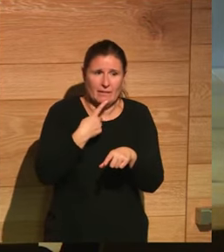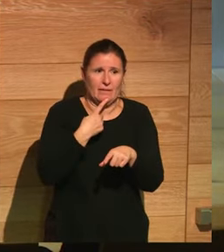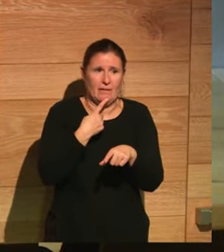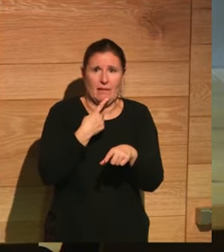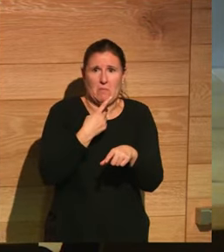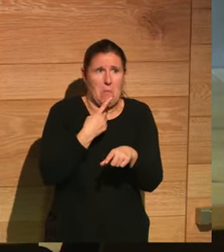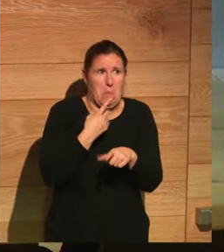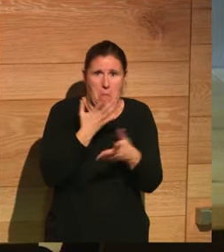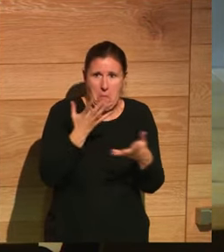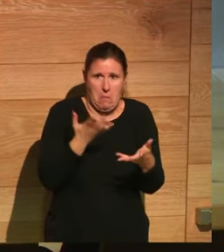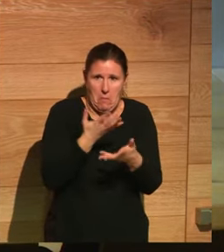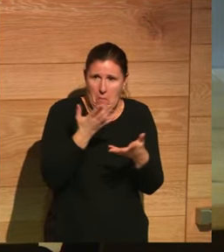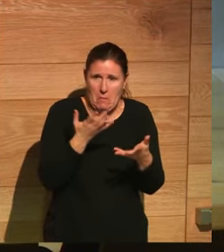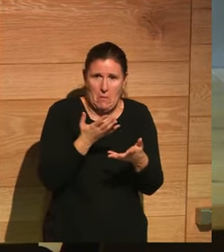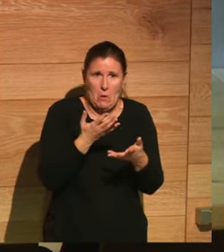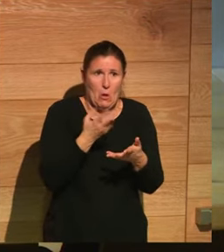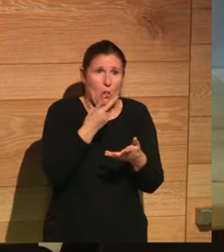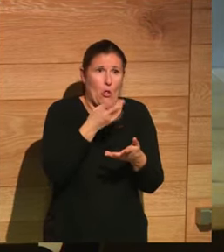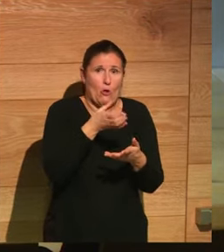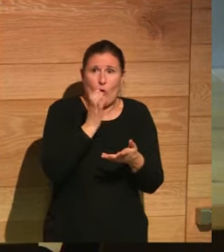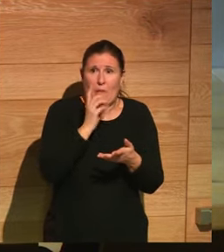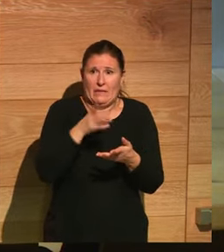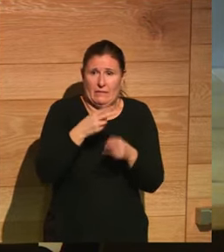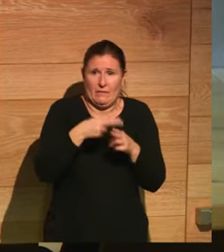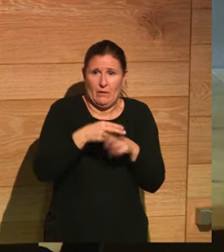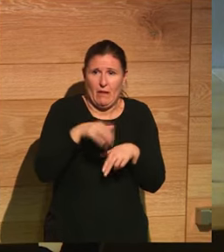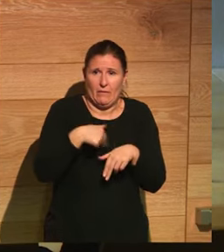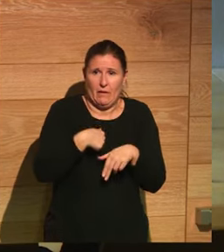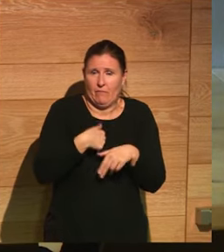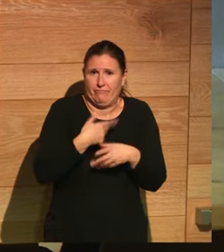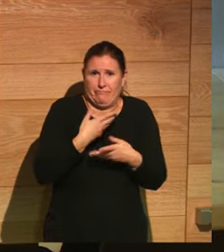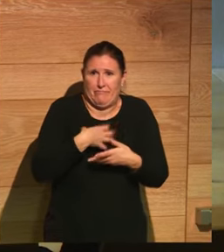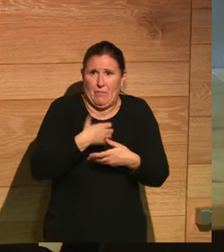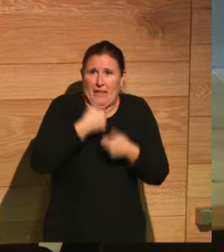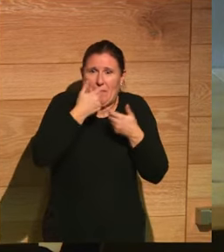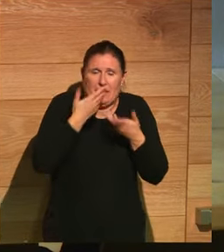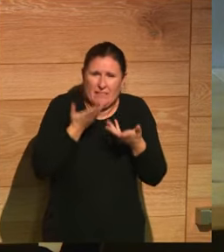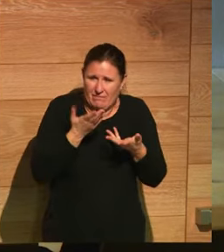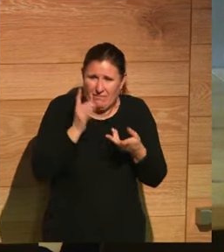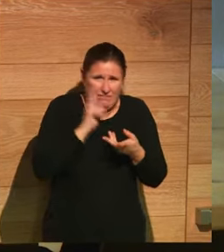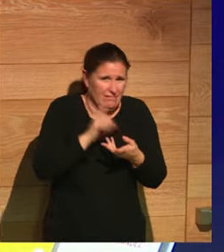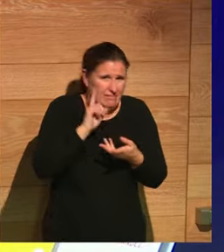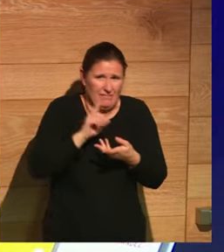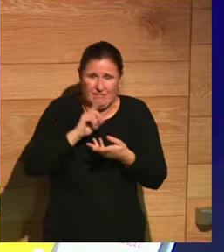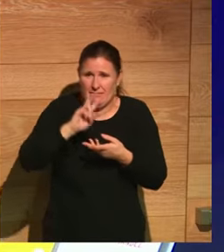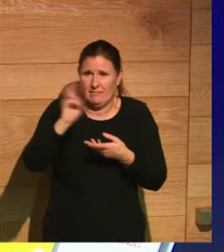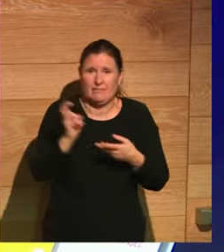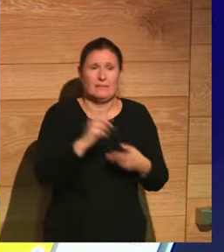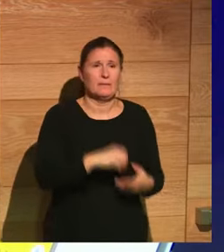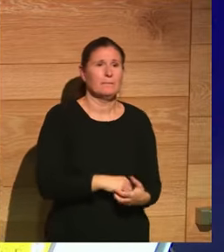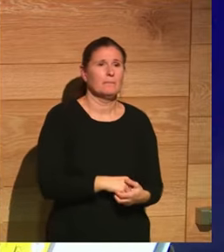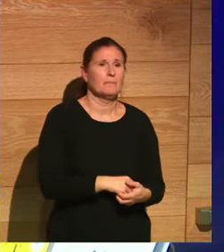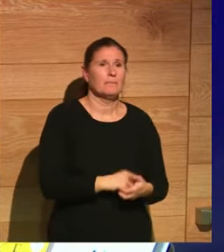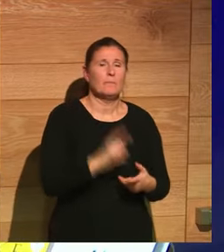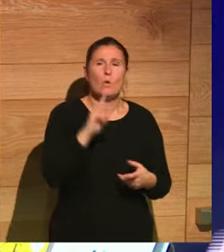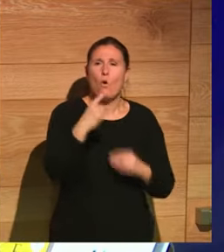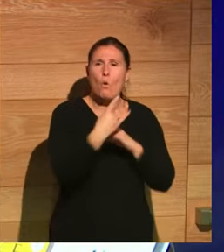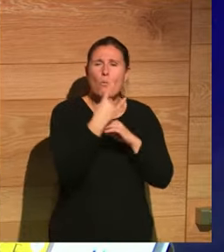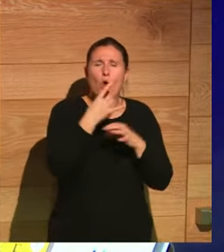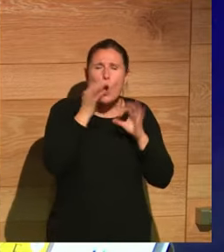copas de vino y se quedaba ya dormido no podía beber más o sea un bulo muy concreto ya que lo preguntabas de forma concreta